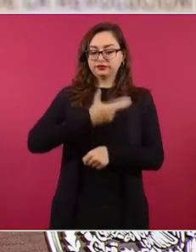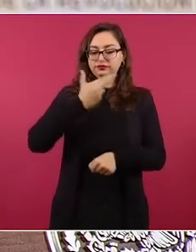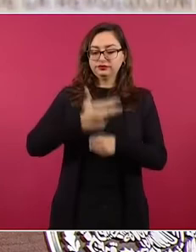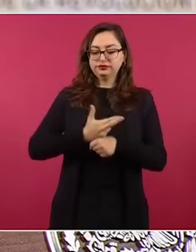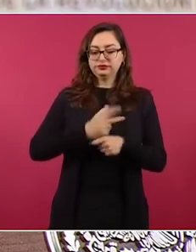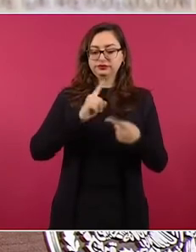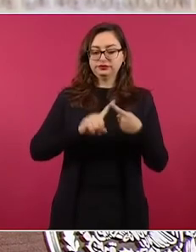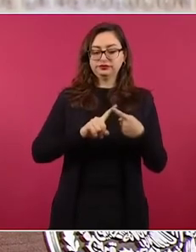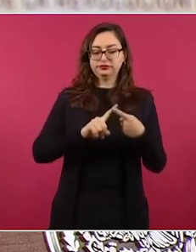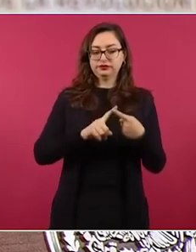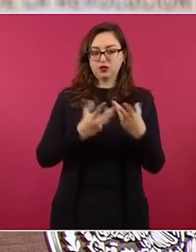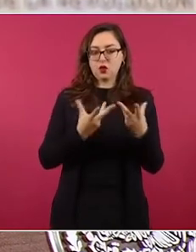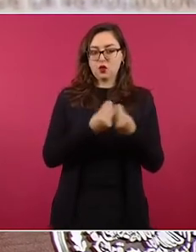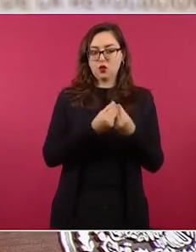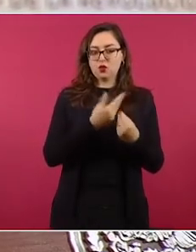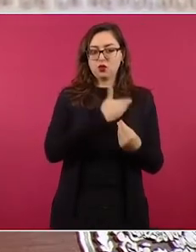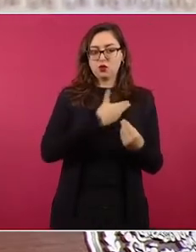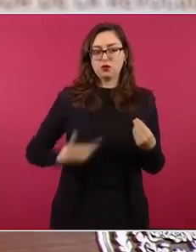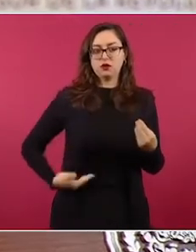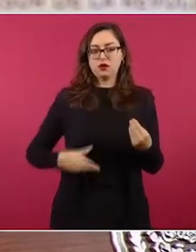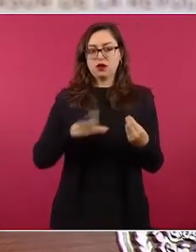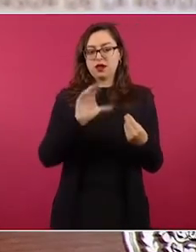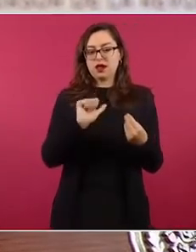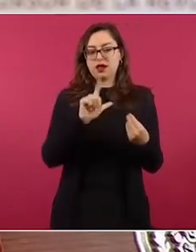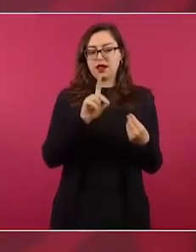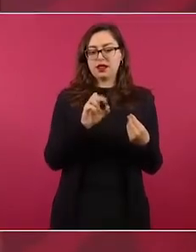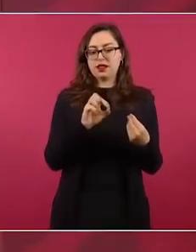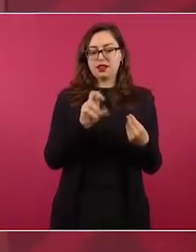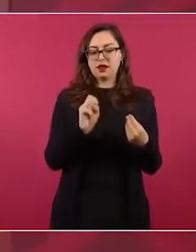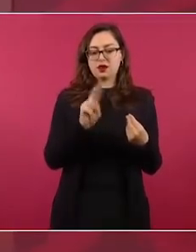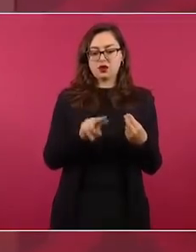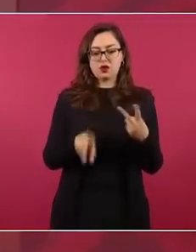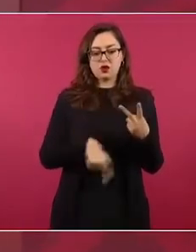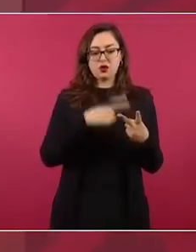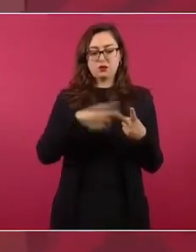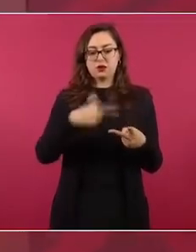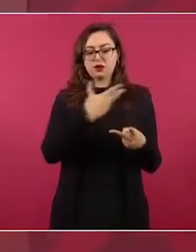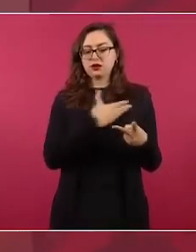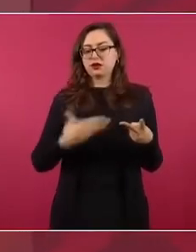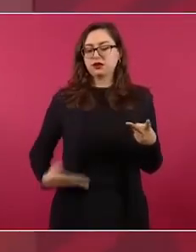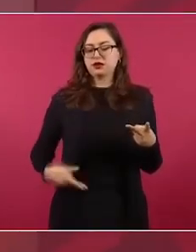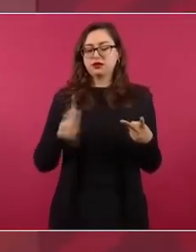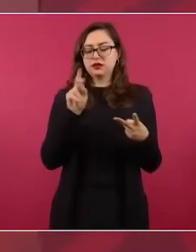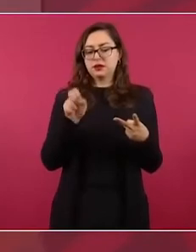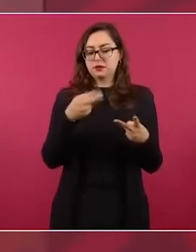del presidente Peña,